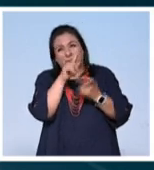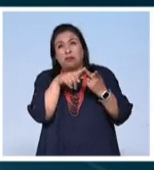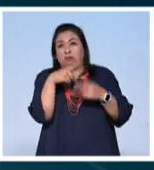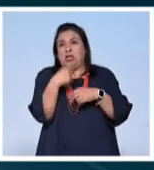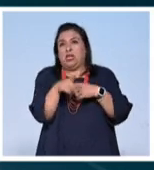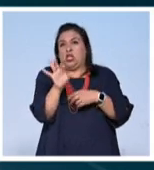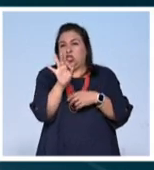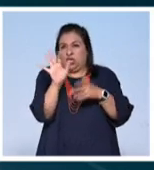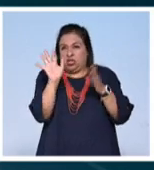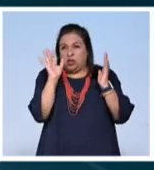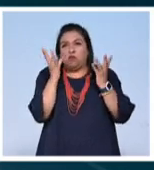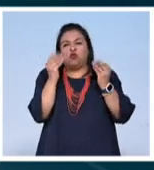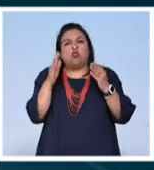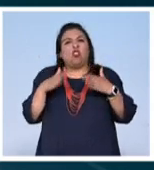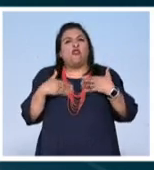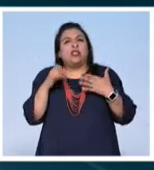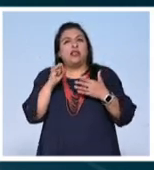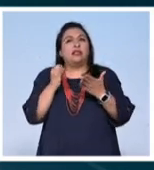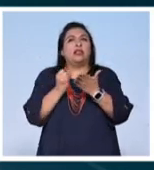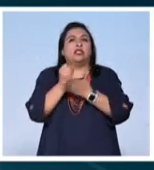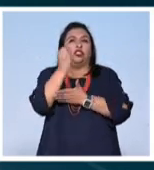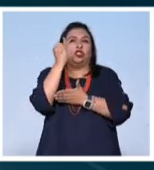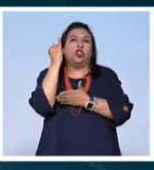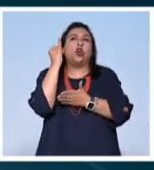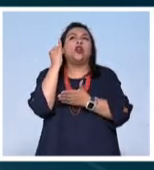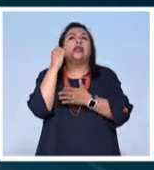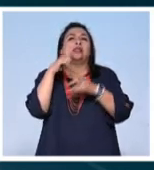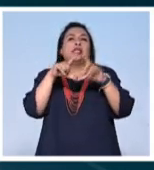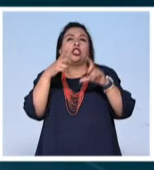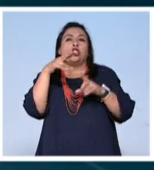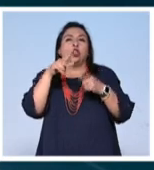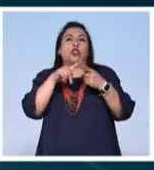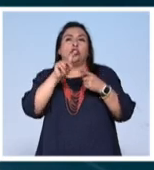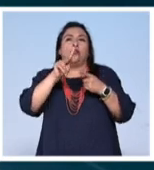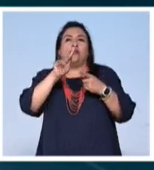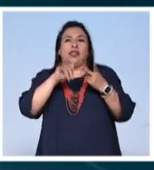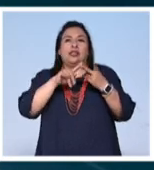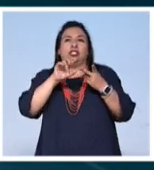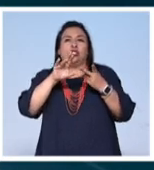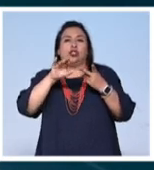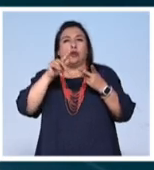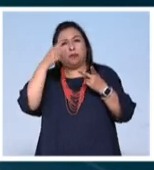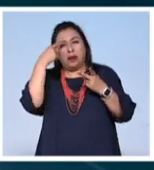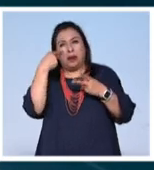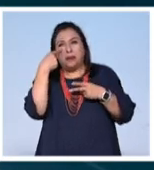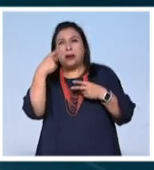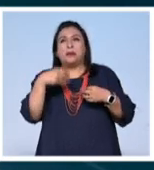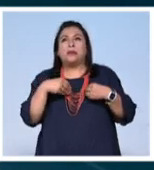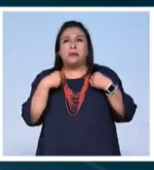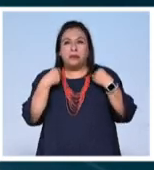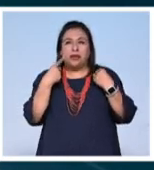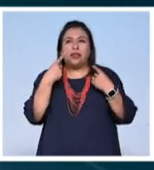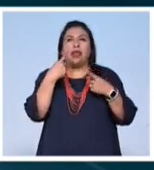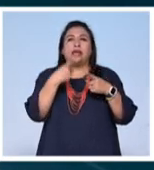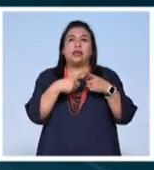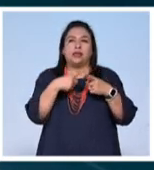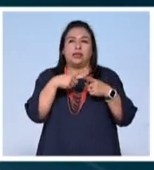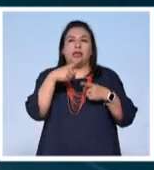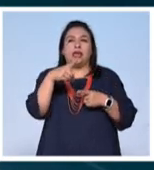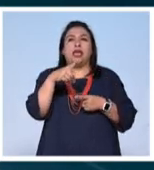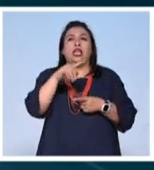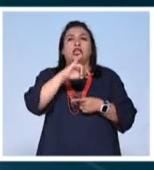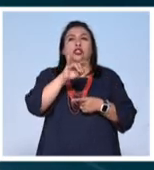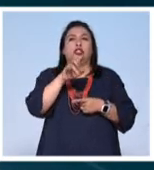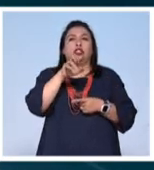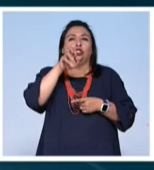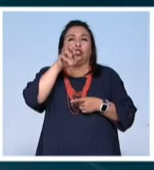riesgo total muchos confían en las decisiones que han tomado como guionistas Todd Phillips y Scott Silver para retratar la vida de Arthur Fleck personaje